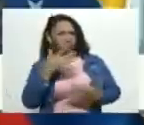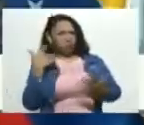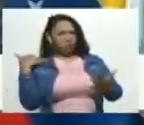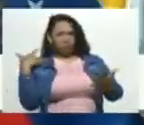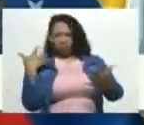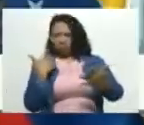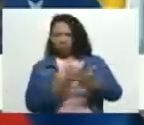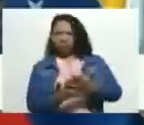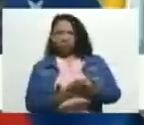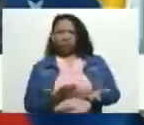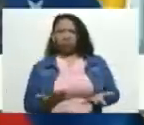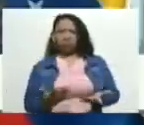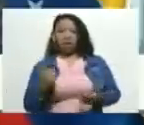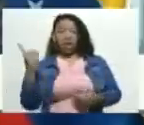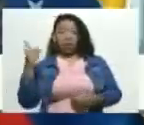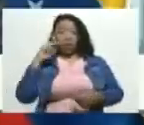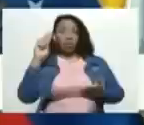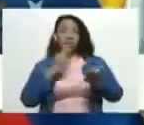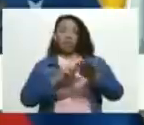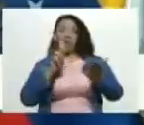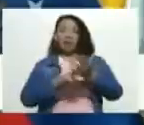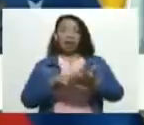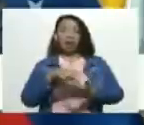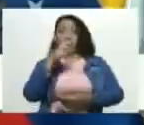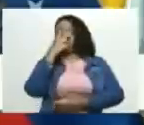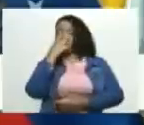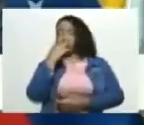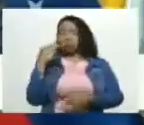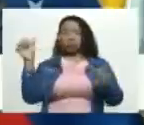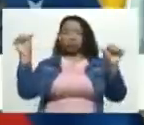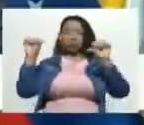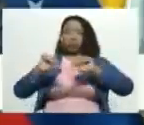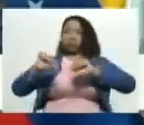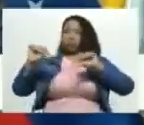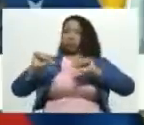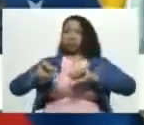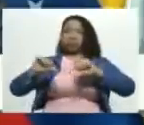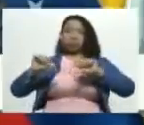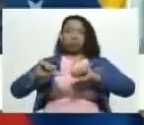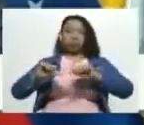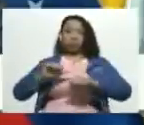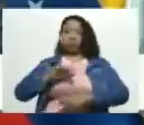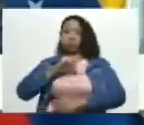fue realmente decadente bufonesco